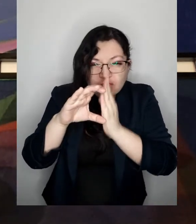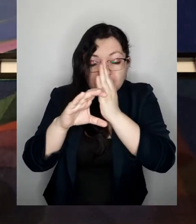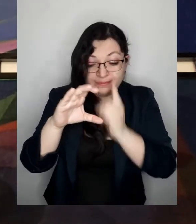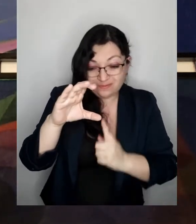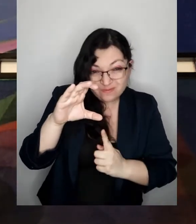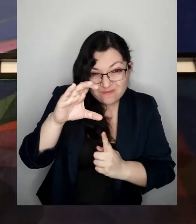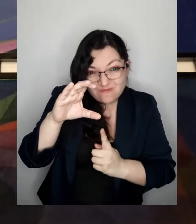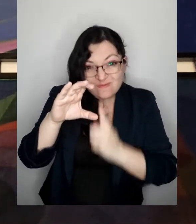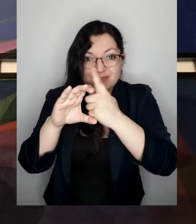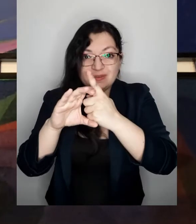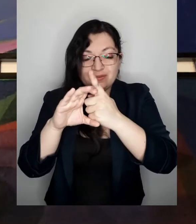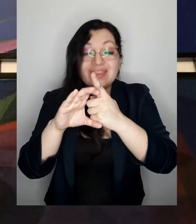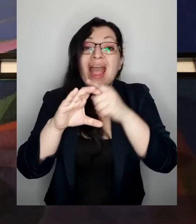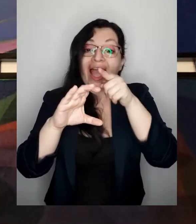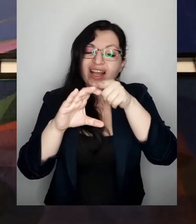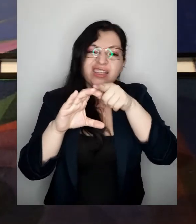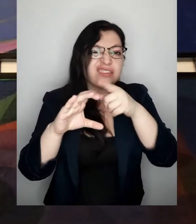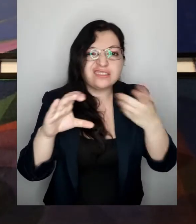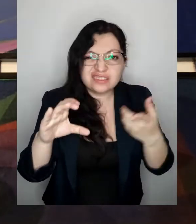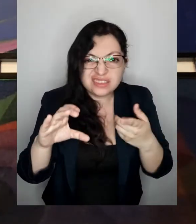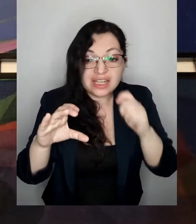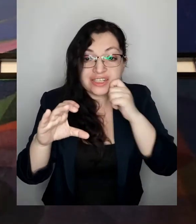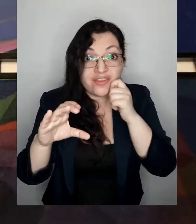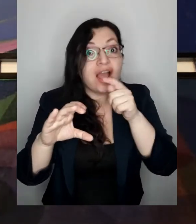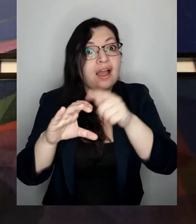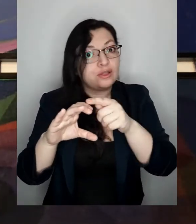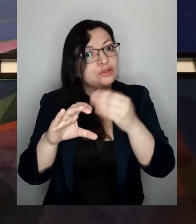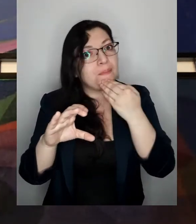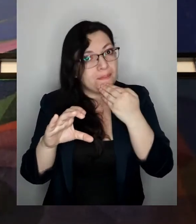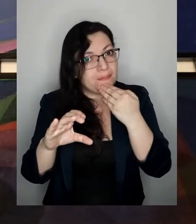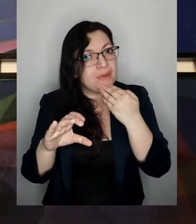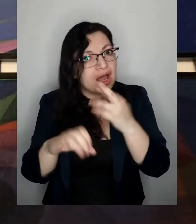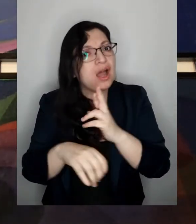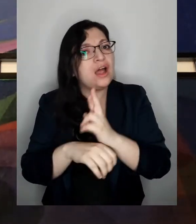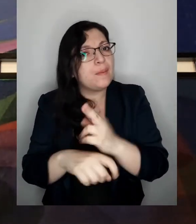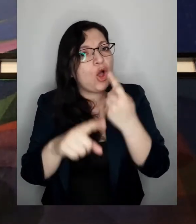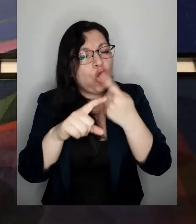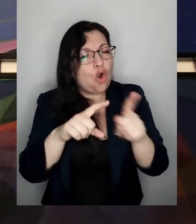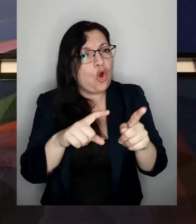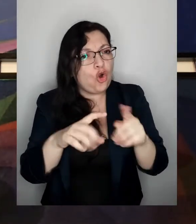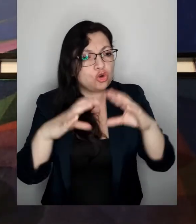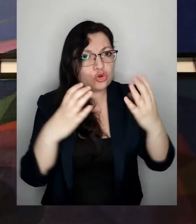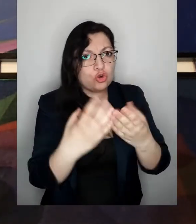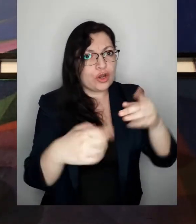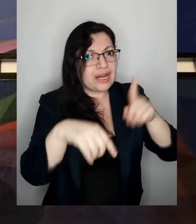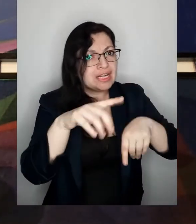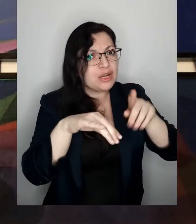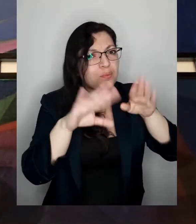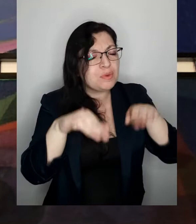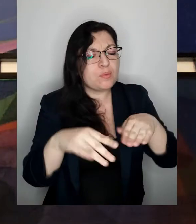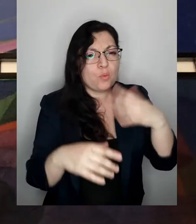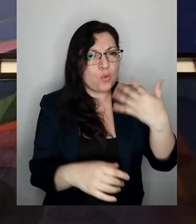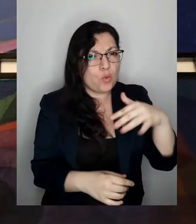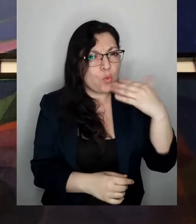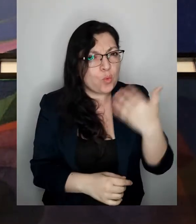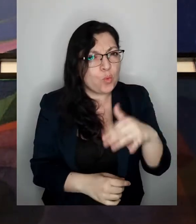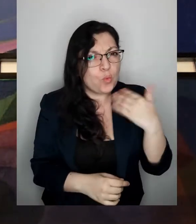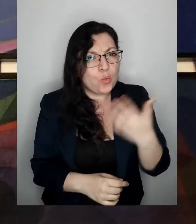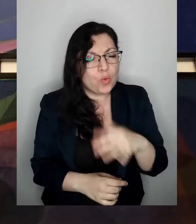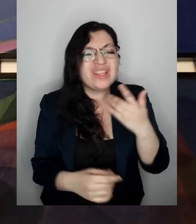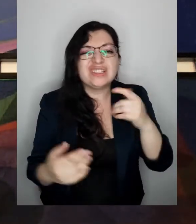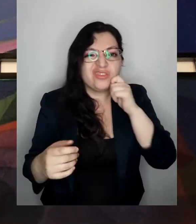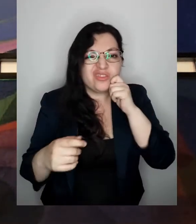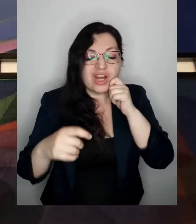y ahora este palito va a estar representando otra línea muy importante de la tierra que es la línea del eje de rotación